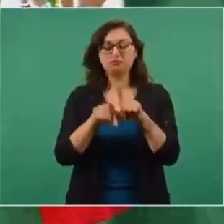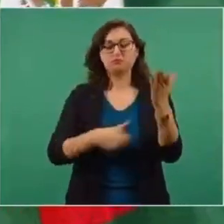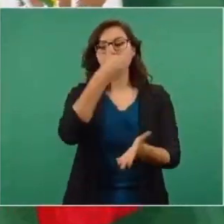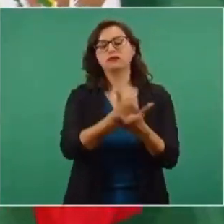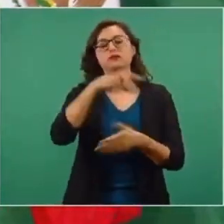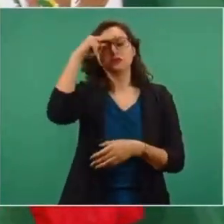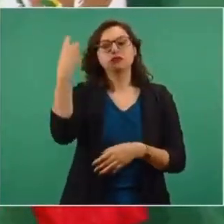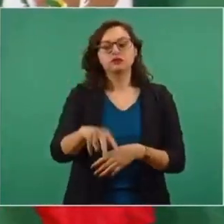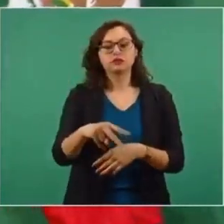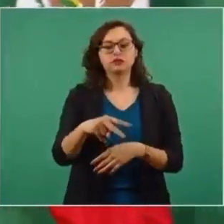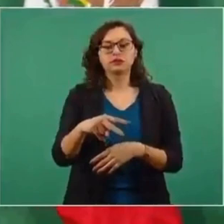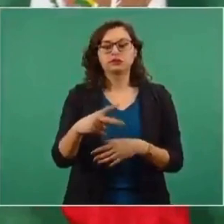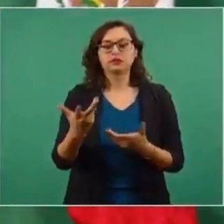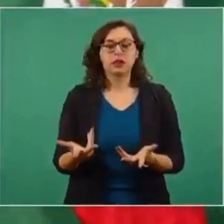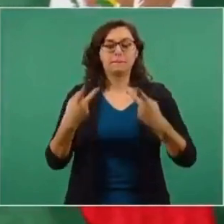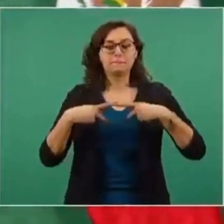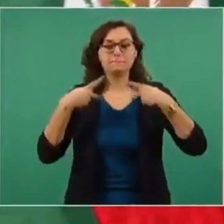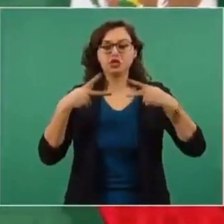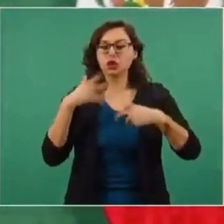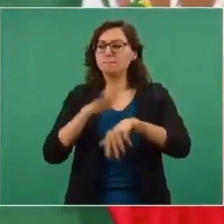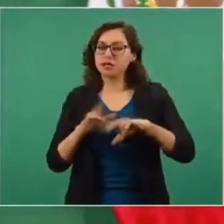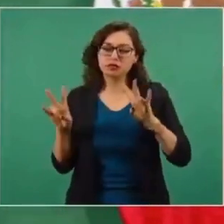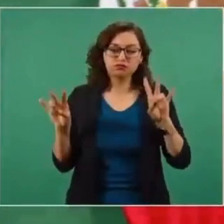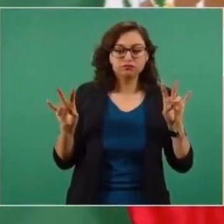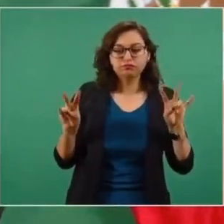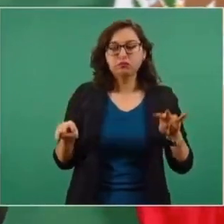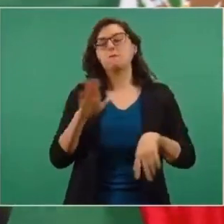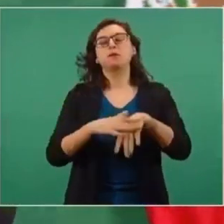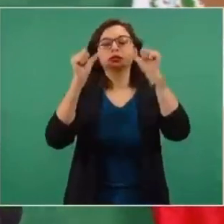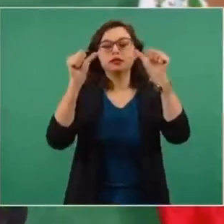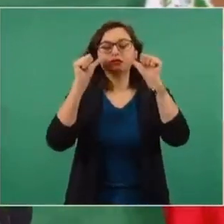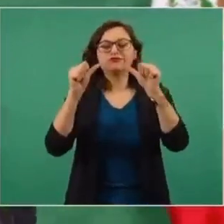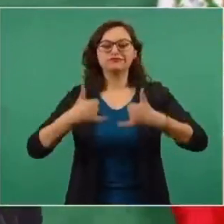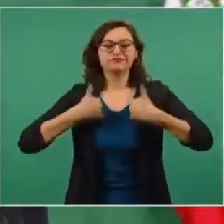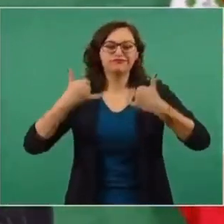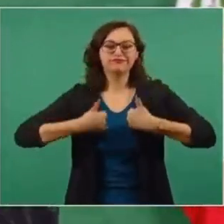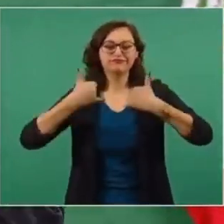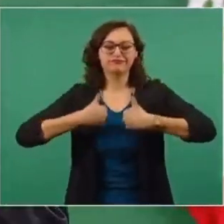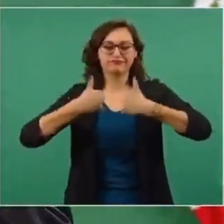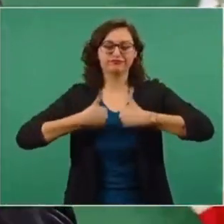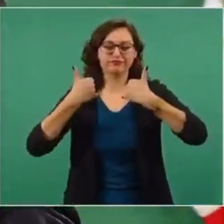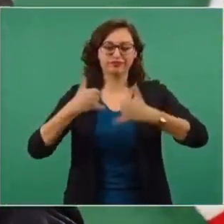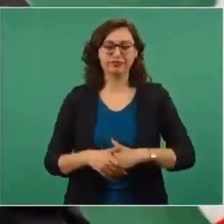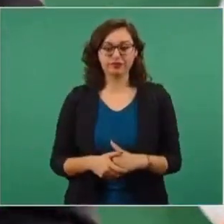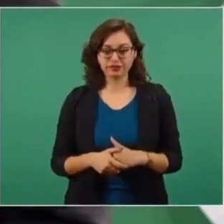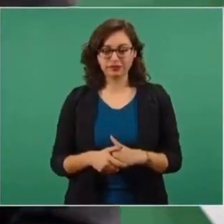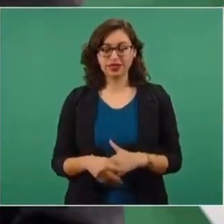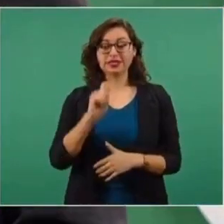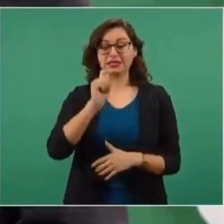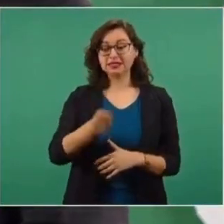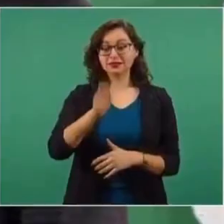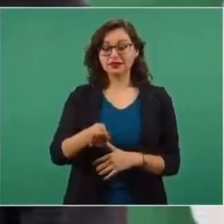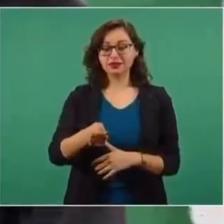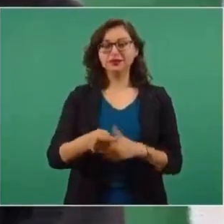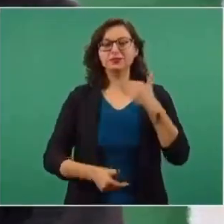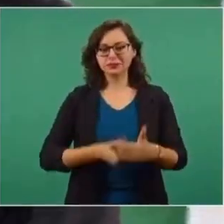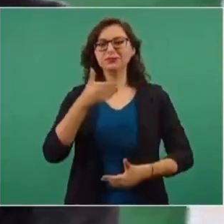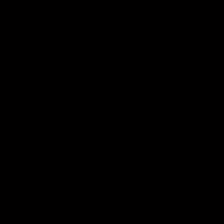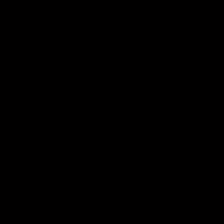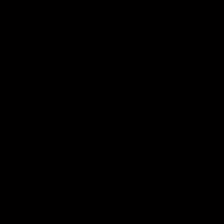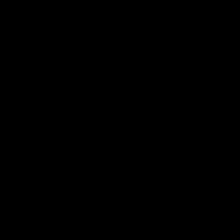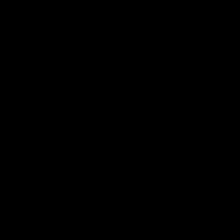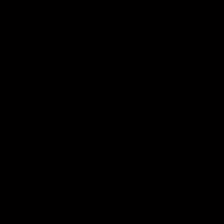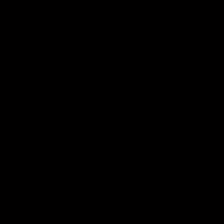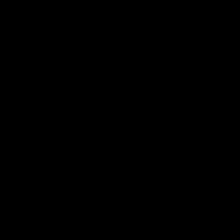México, los más despiertos son los jóvenes. Quiere decir que vamos avanzando.